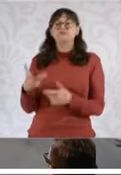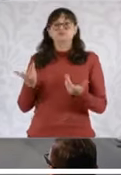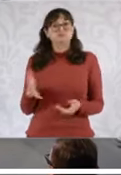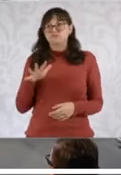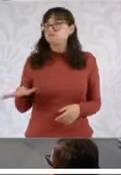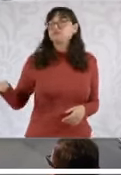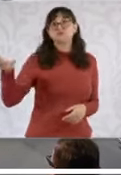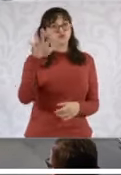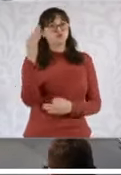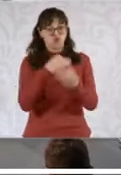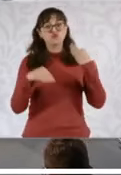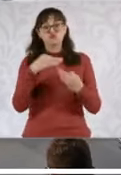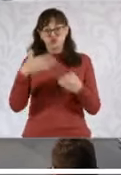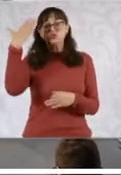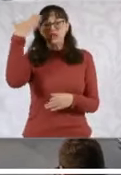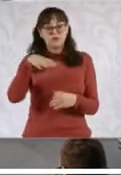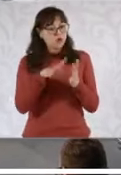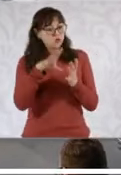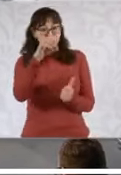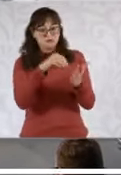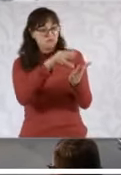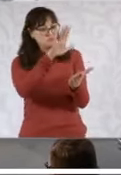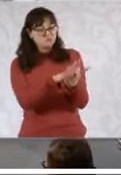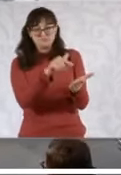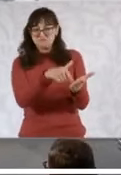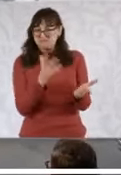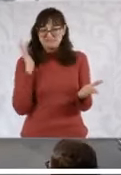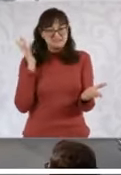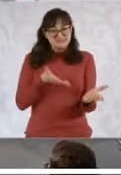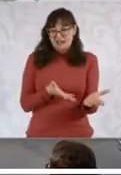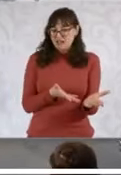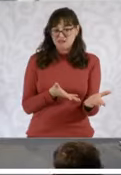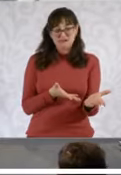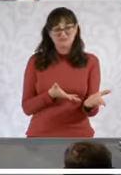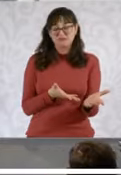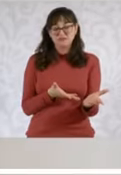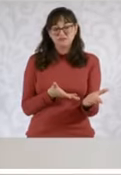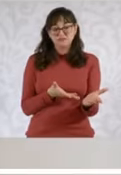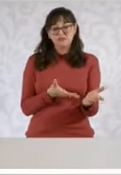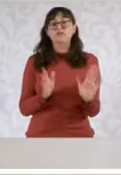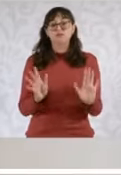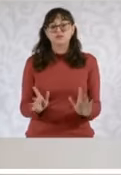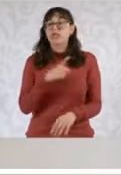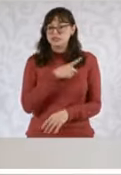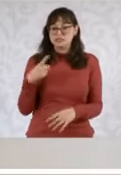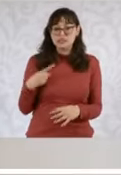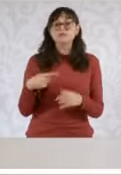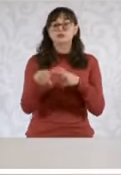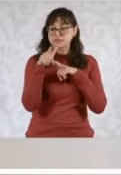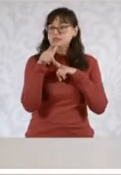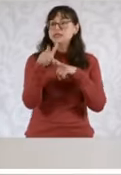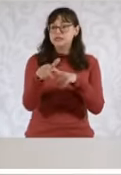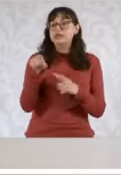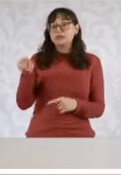público y estar constitucionalmente así previsto. Es procedente la acción declarativa